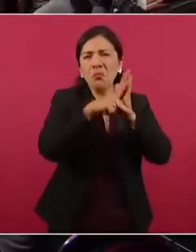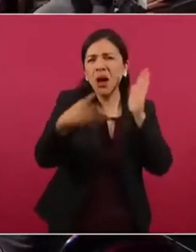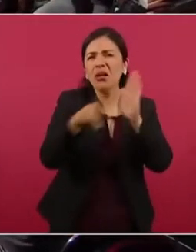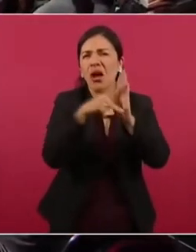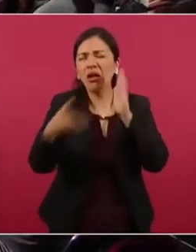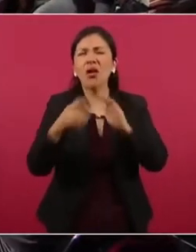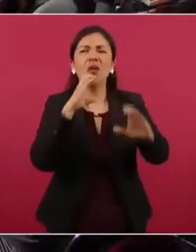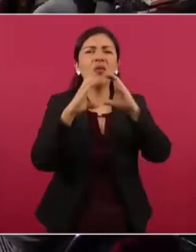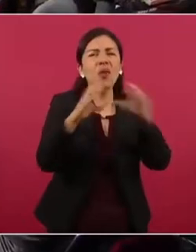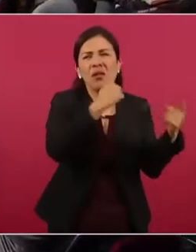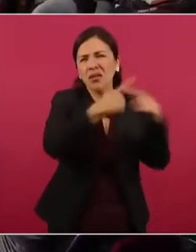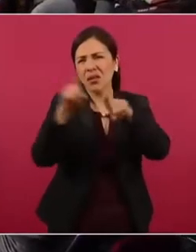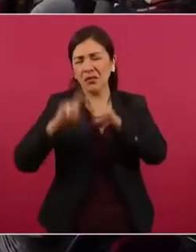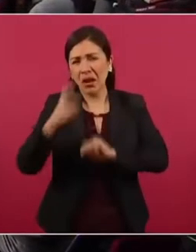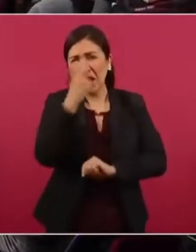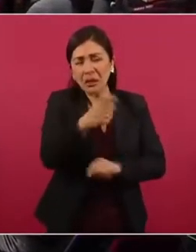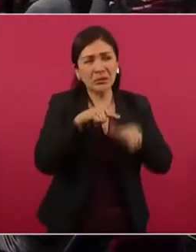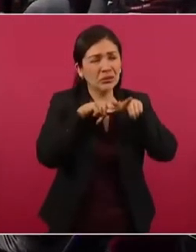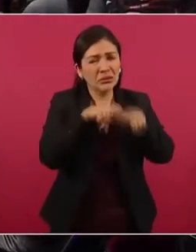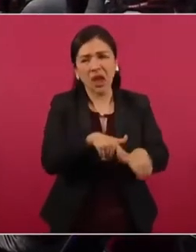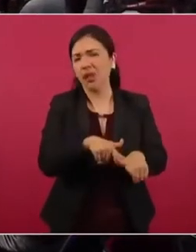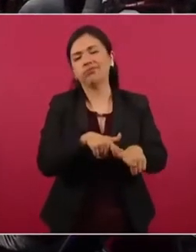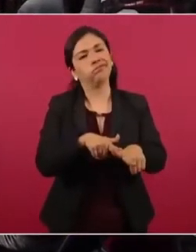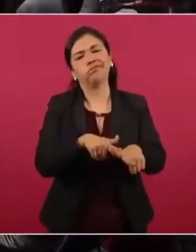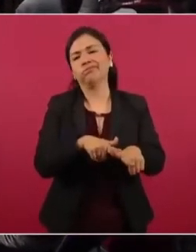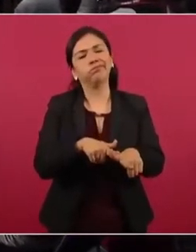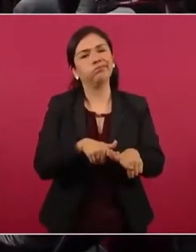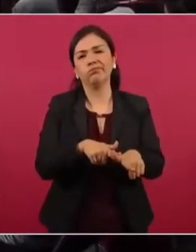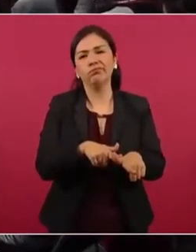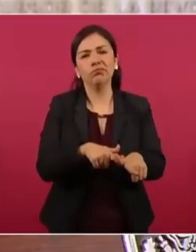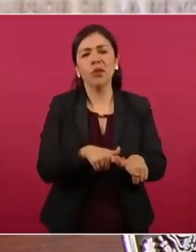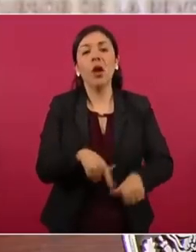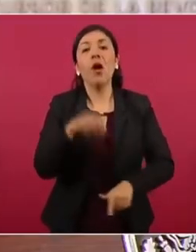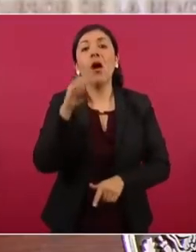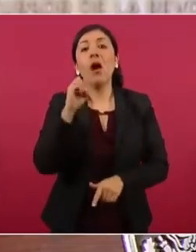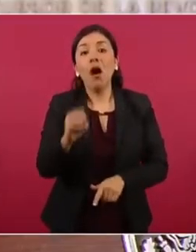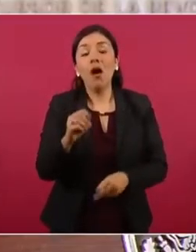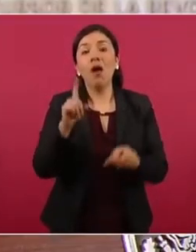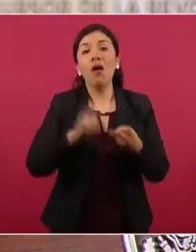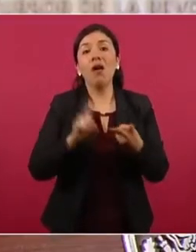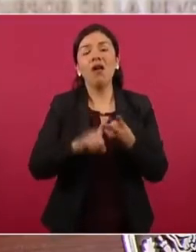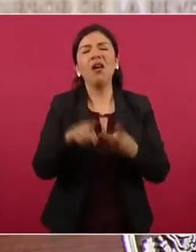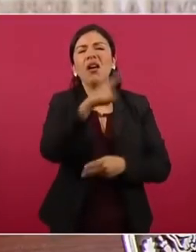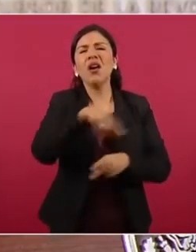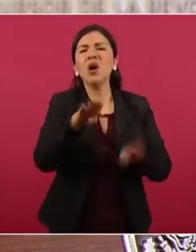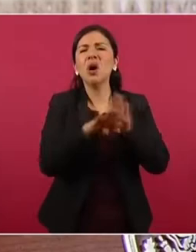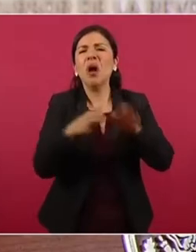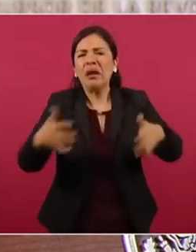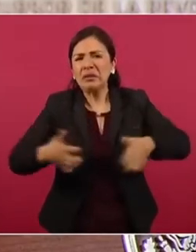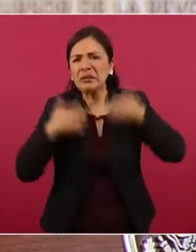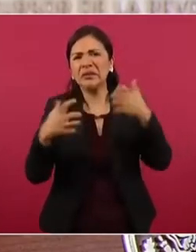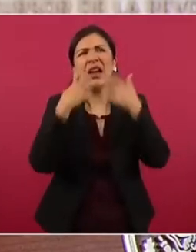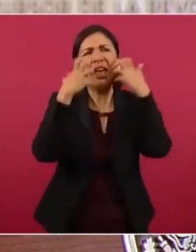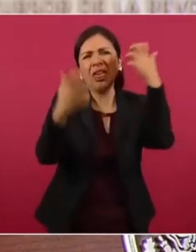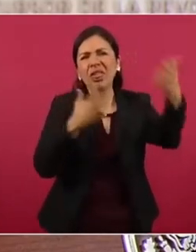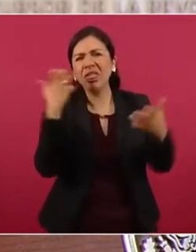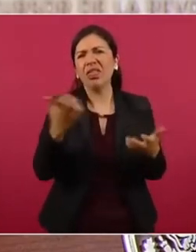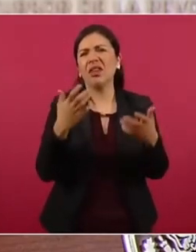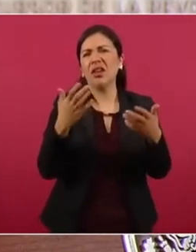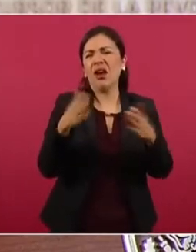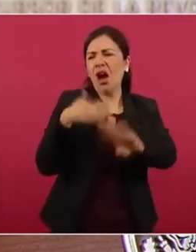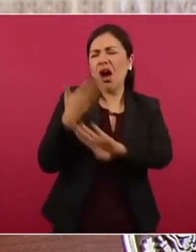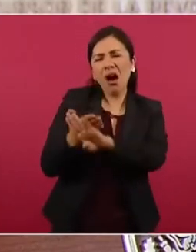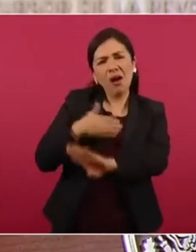con la gritería en